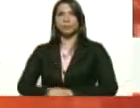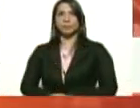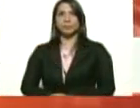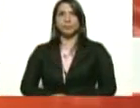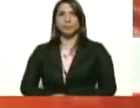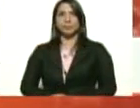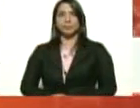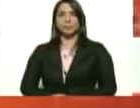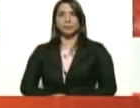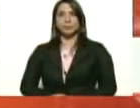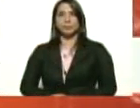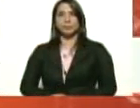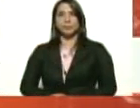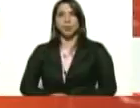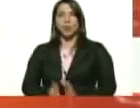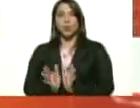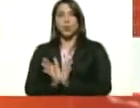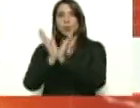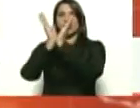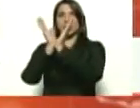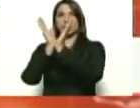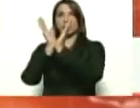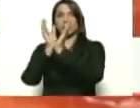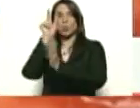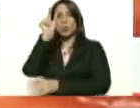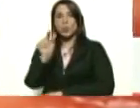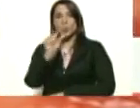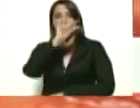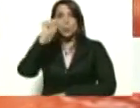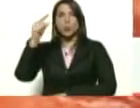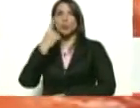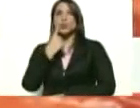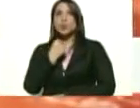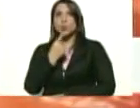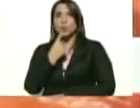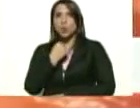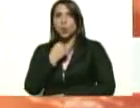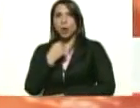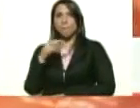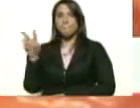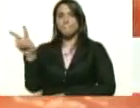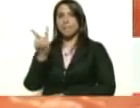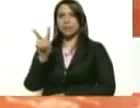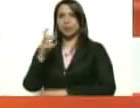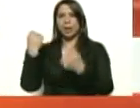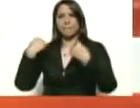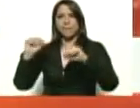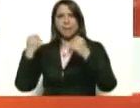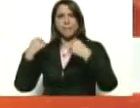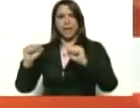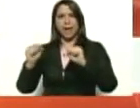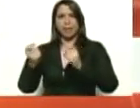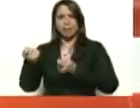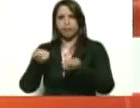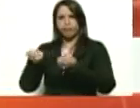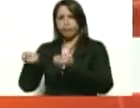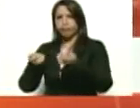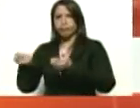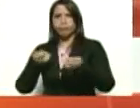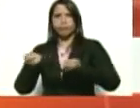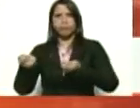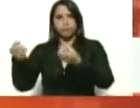la UNICEF, la Cruz Roja y Venezuela está preparada para coordinar y recibir apoyo